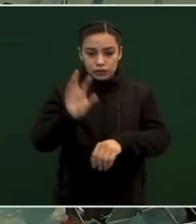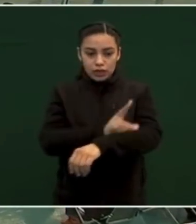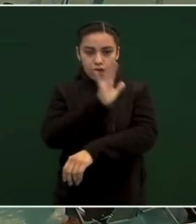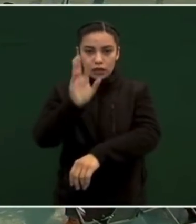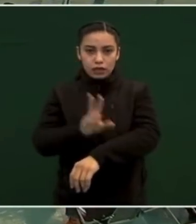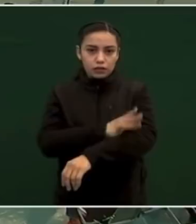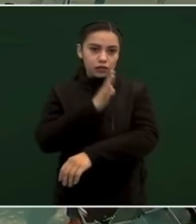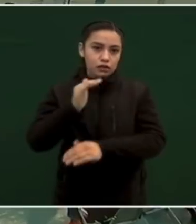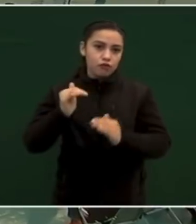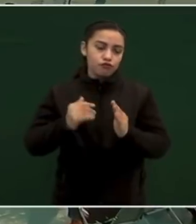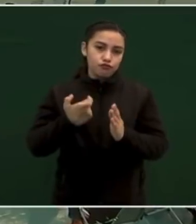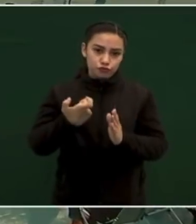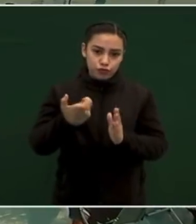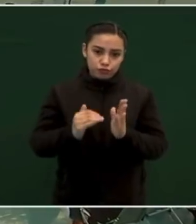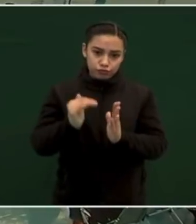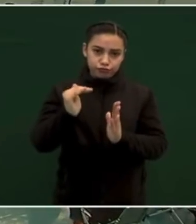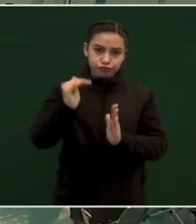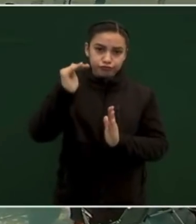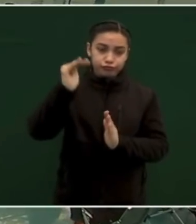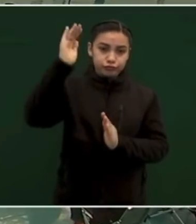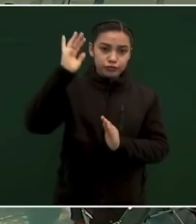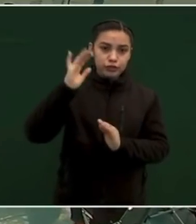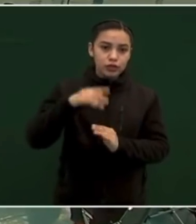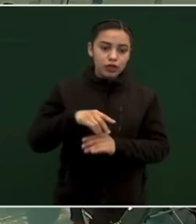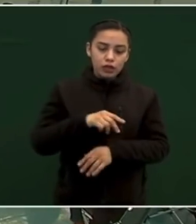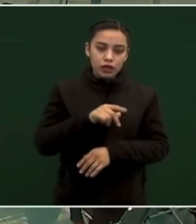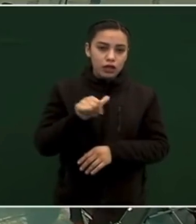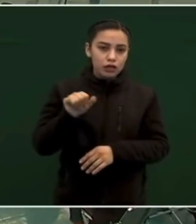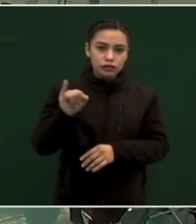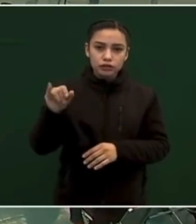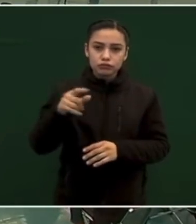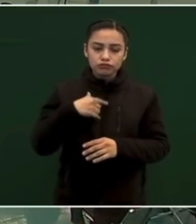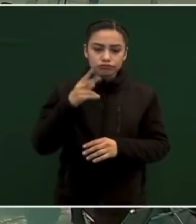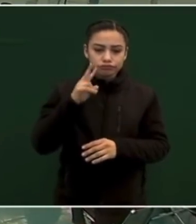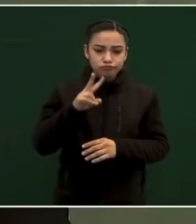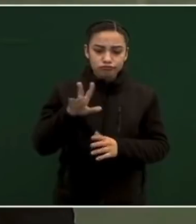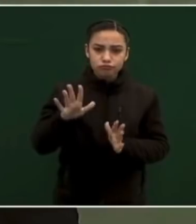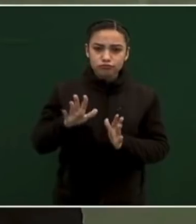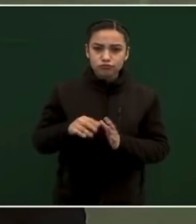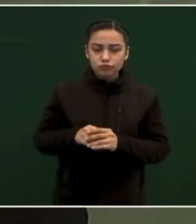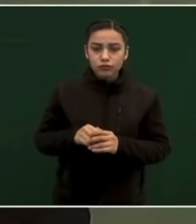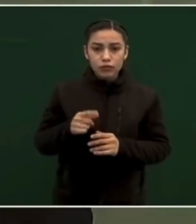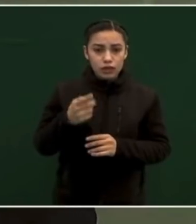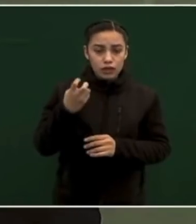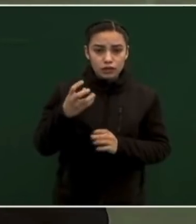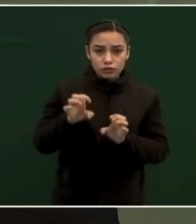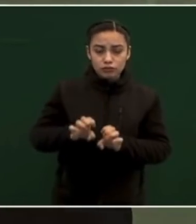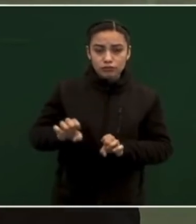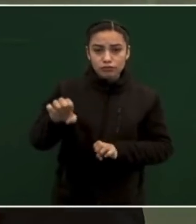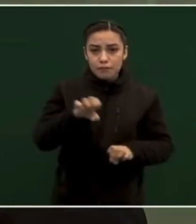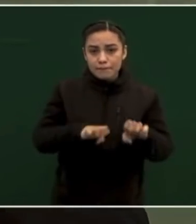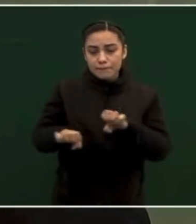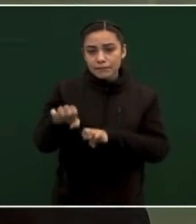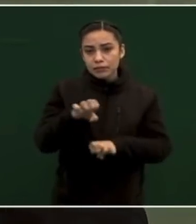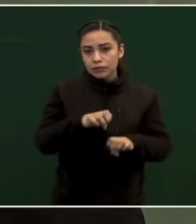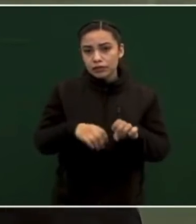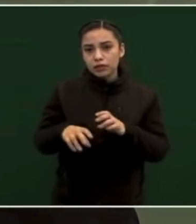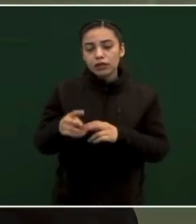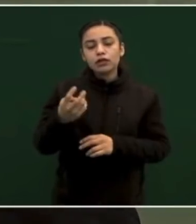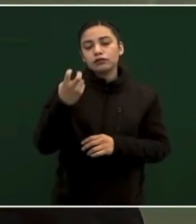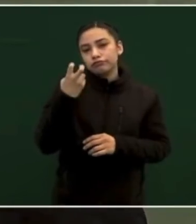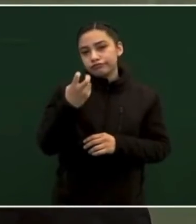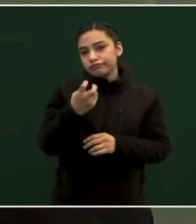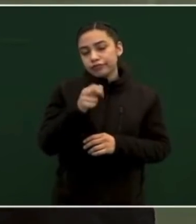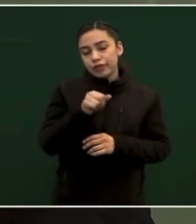Y ellos son los que controlan, los Iberdrola, y ese es el modelo que quieren